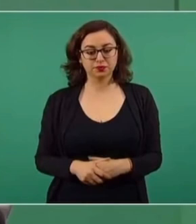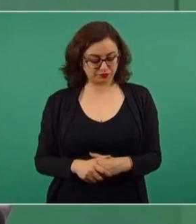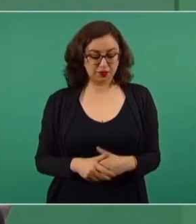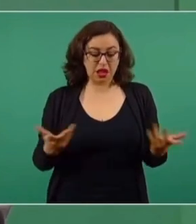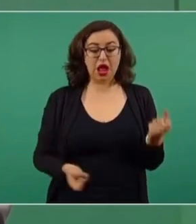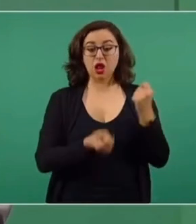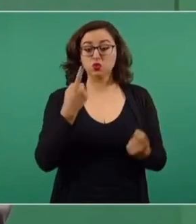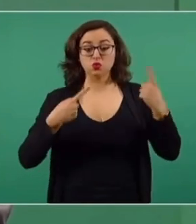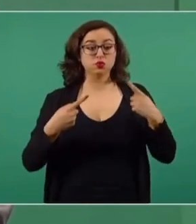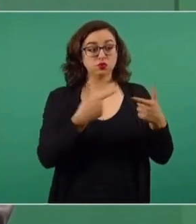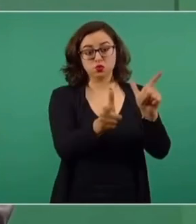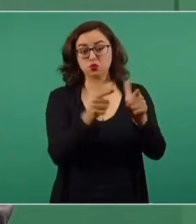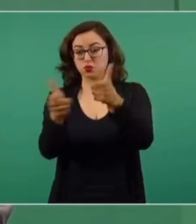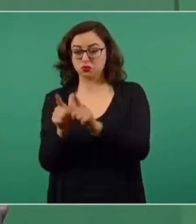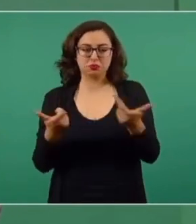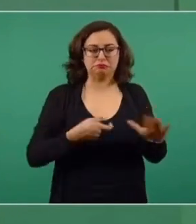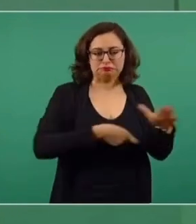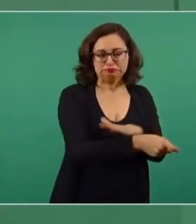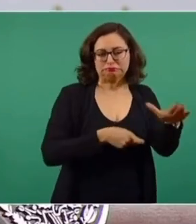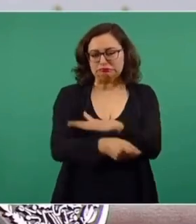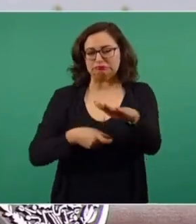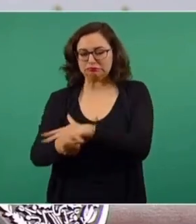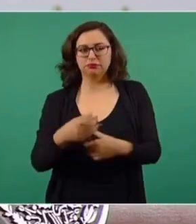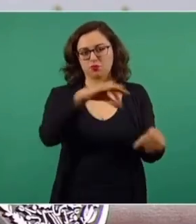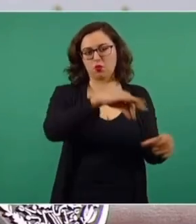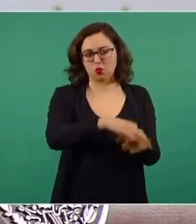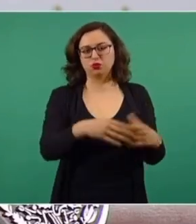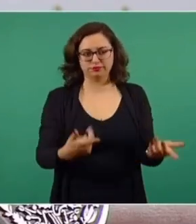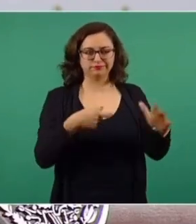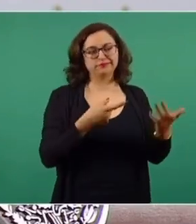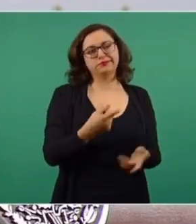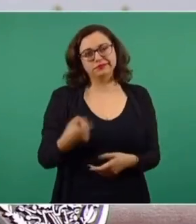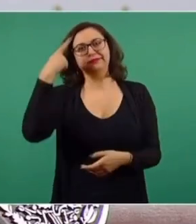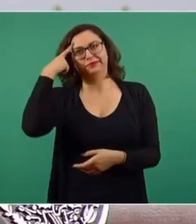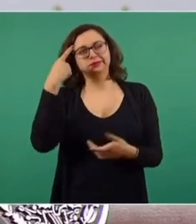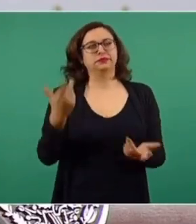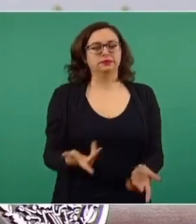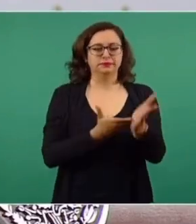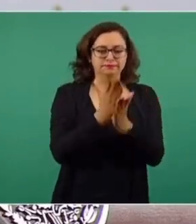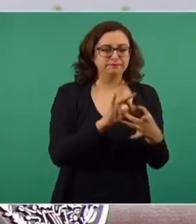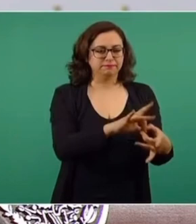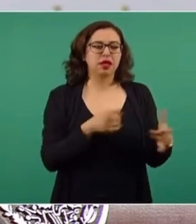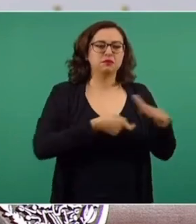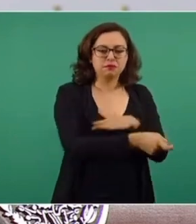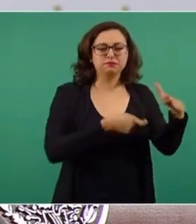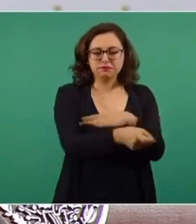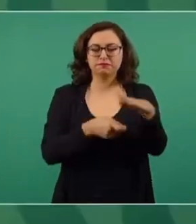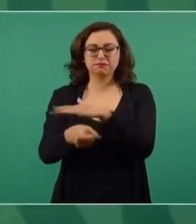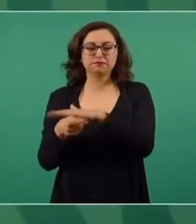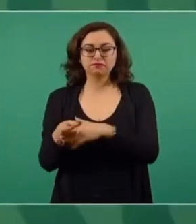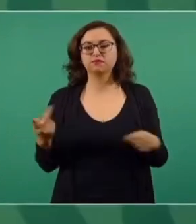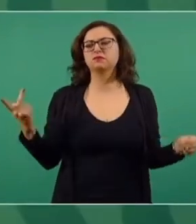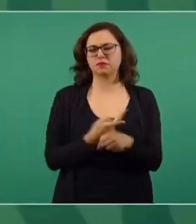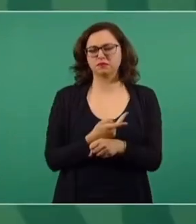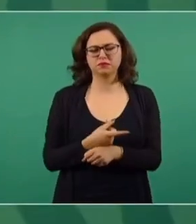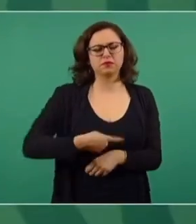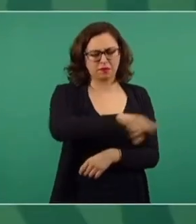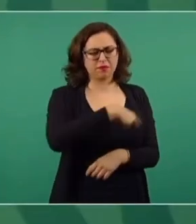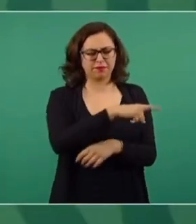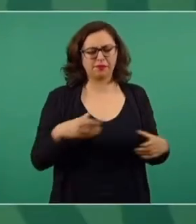votos, así como compran conciencias, compran lealtades, mercaderes. Entonces, pues pueden comprar